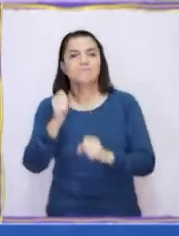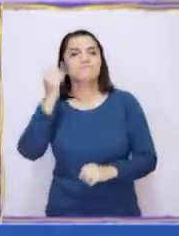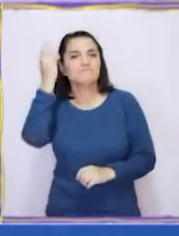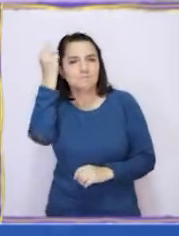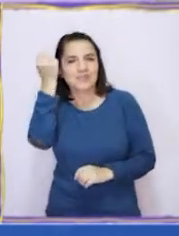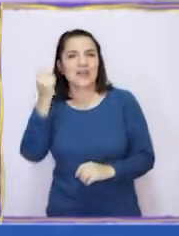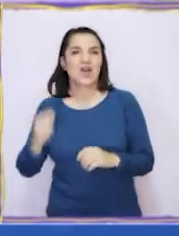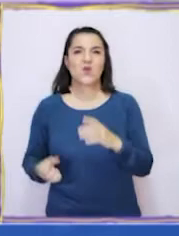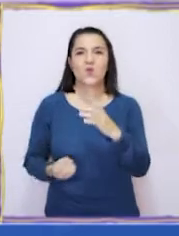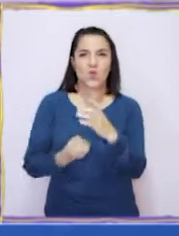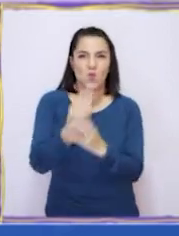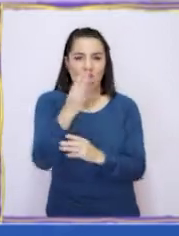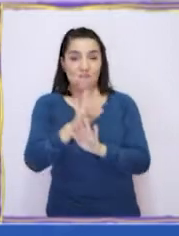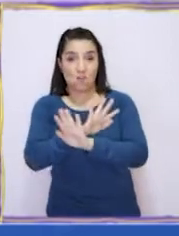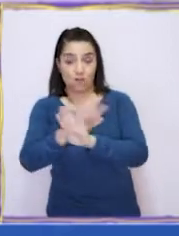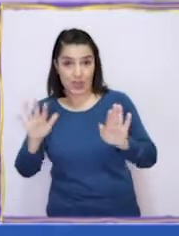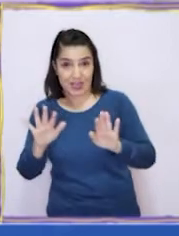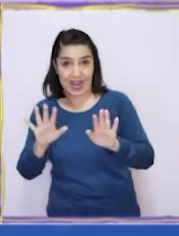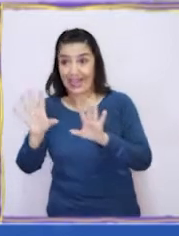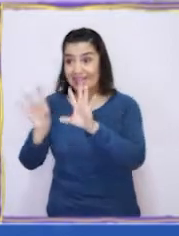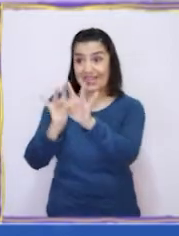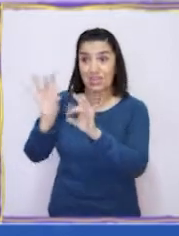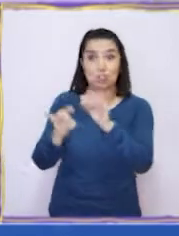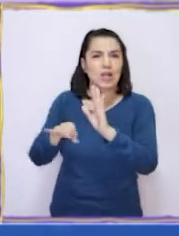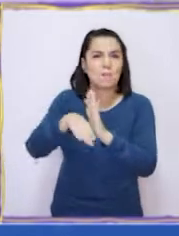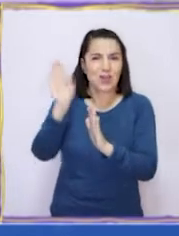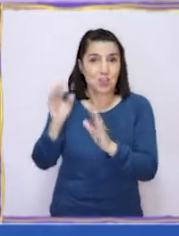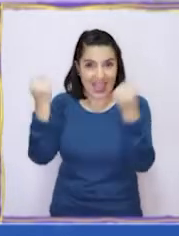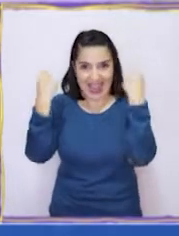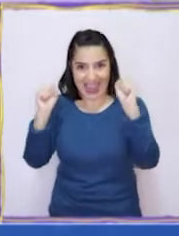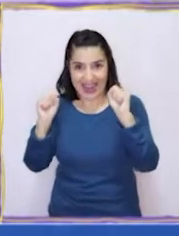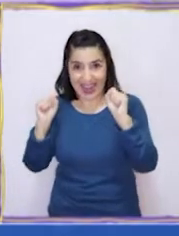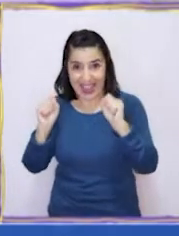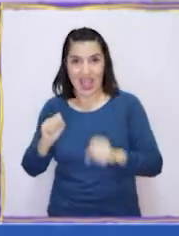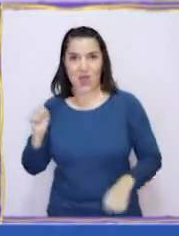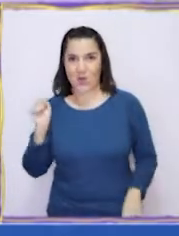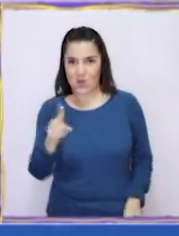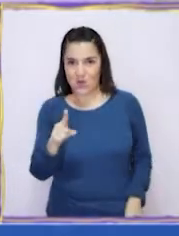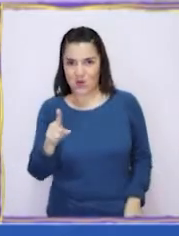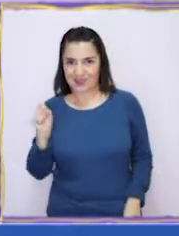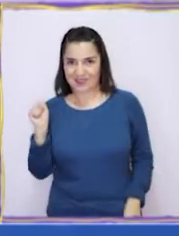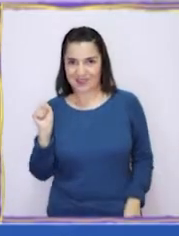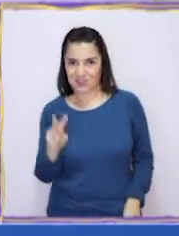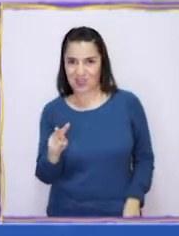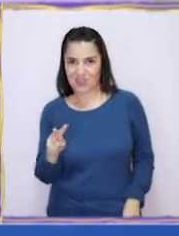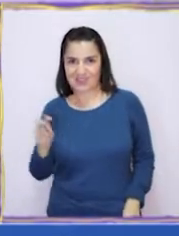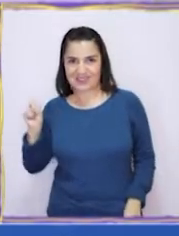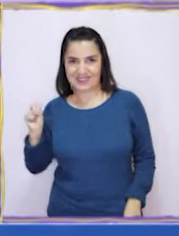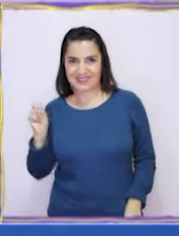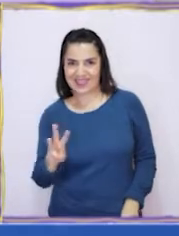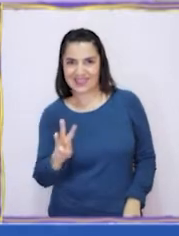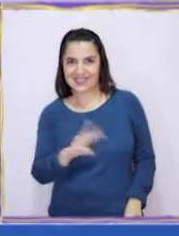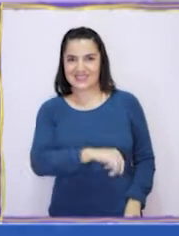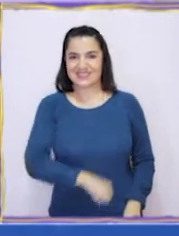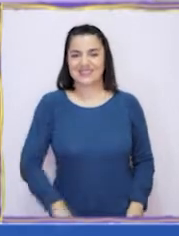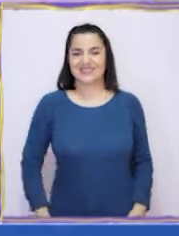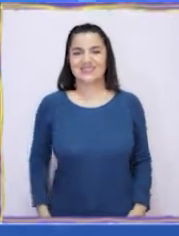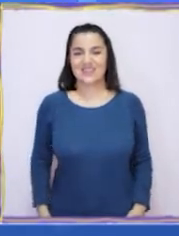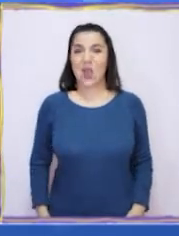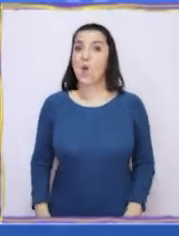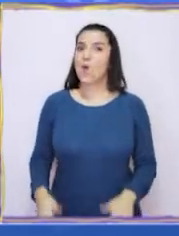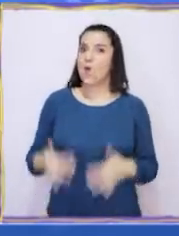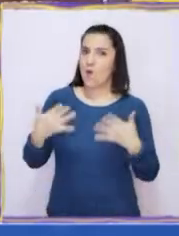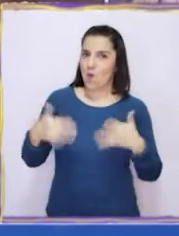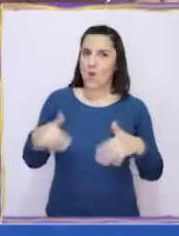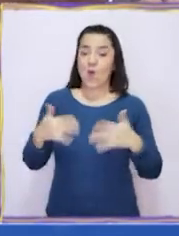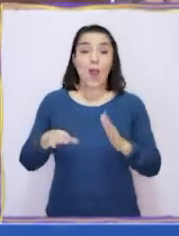inventar nuestro nuevo final. La que seleccione la mayoría gana. ¿Preparados? ¡Uno! ¡Dos! ¡Tres!